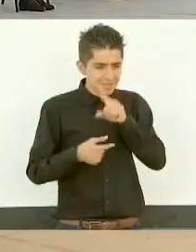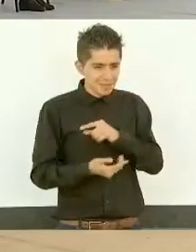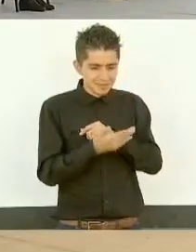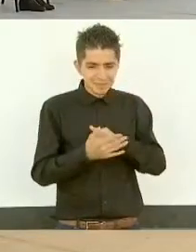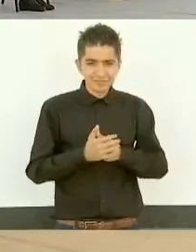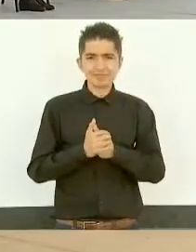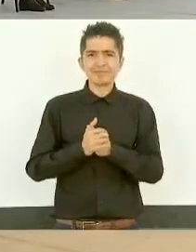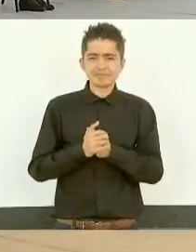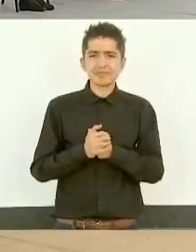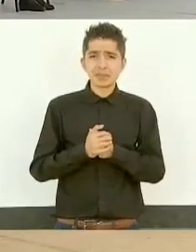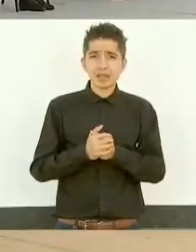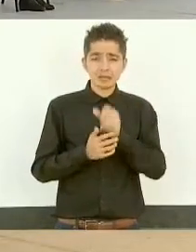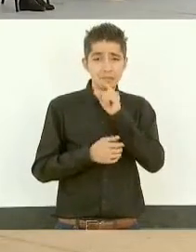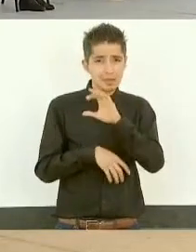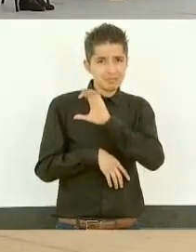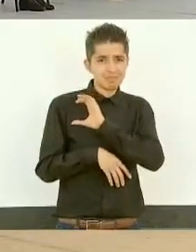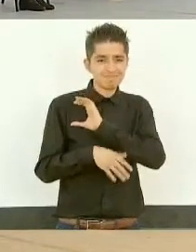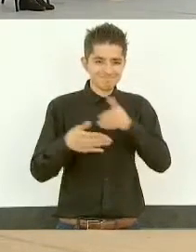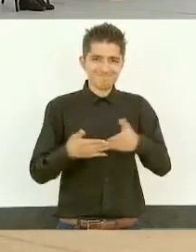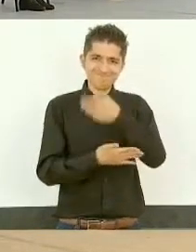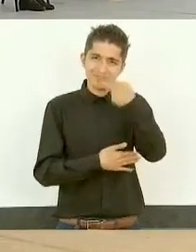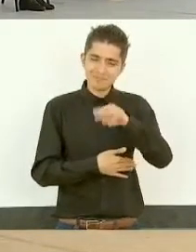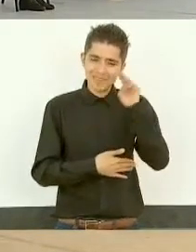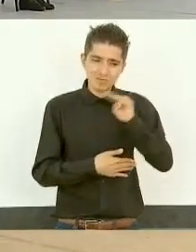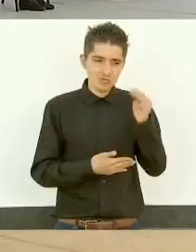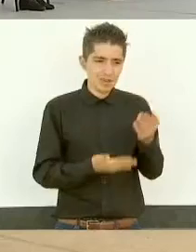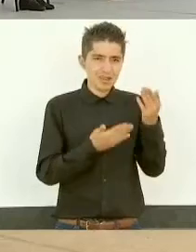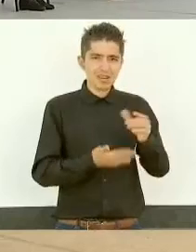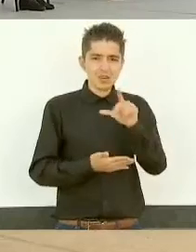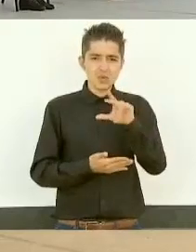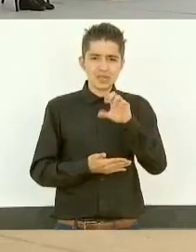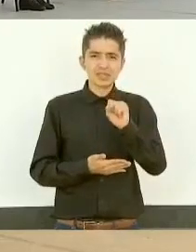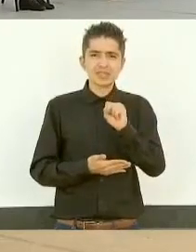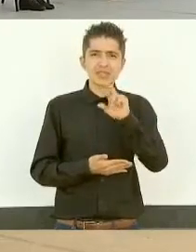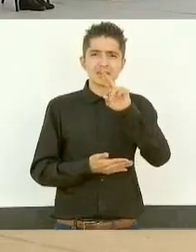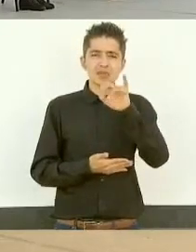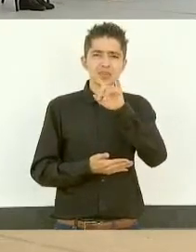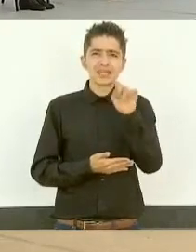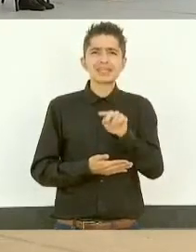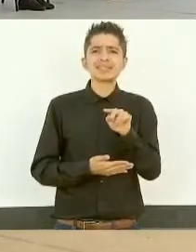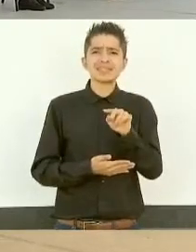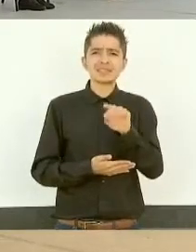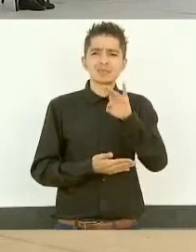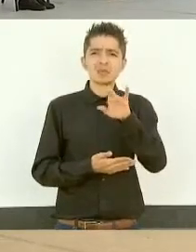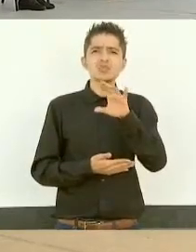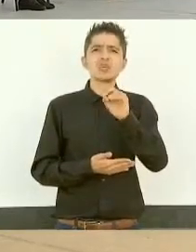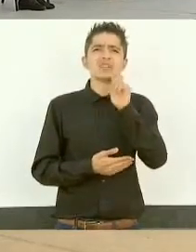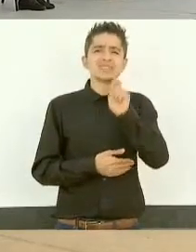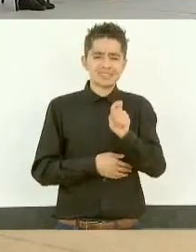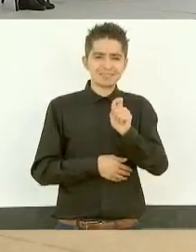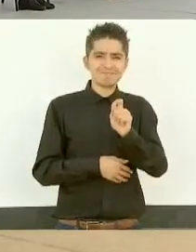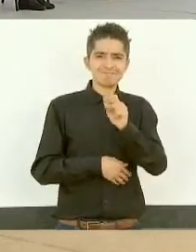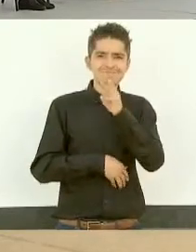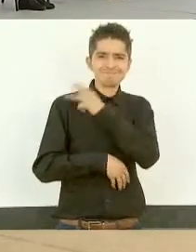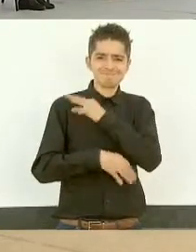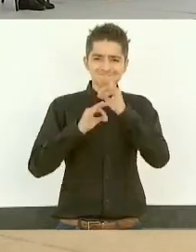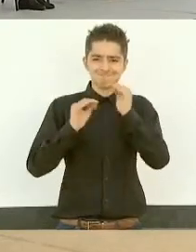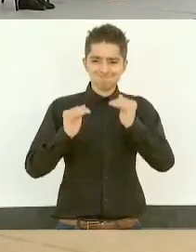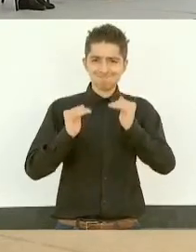a nuestro querido paisano, General Luis Rodríguez Bucio, comandante de la Guardia Nacional,